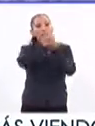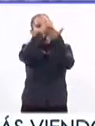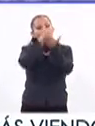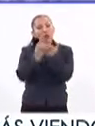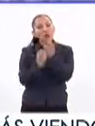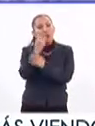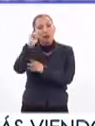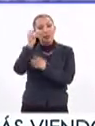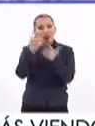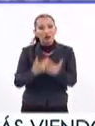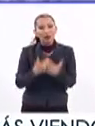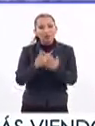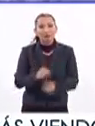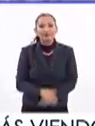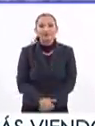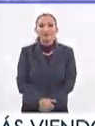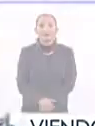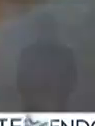la ayuda de las nuevas tecnologías.